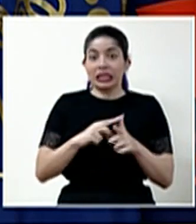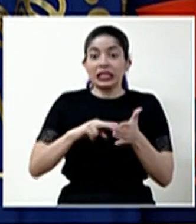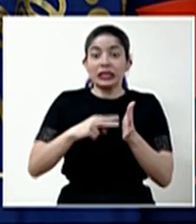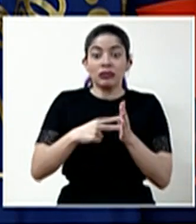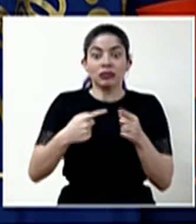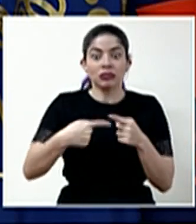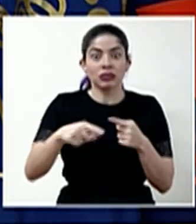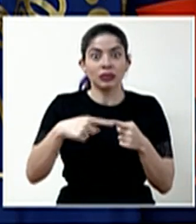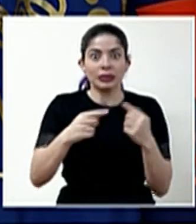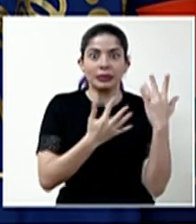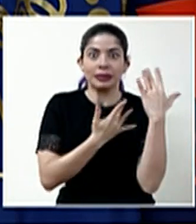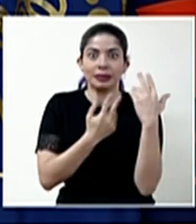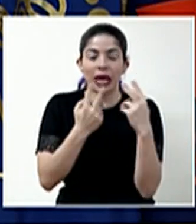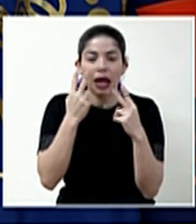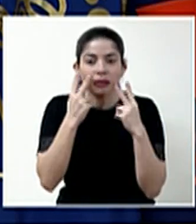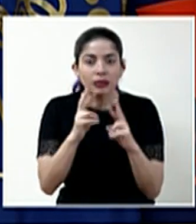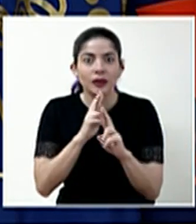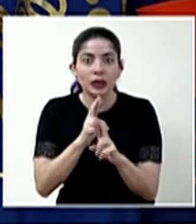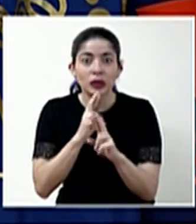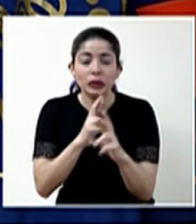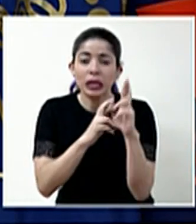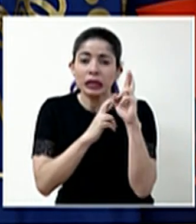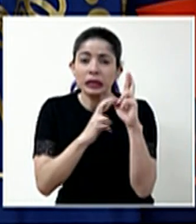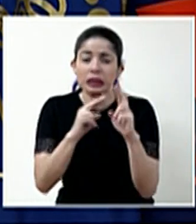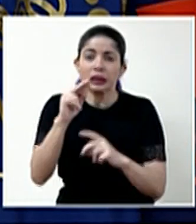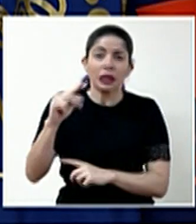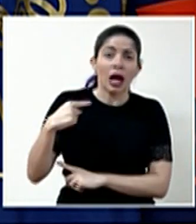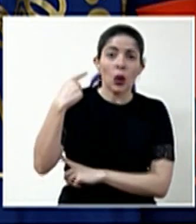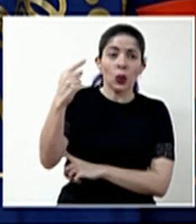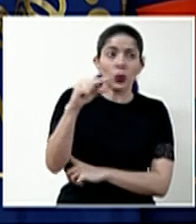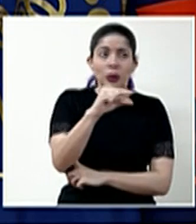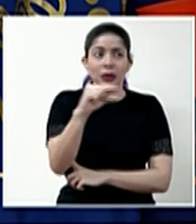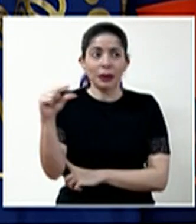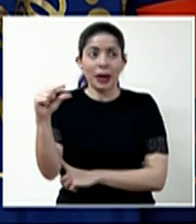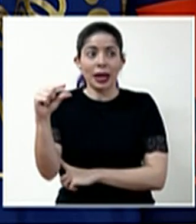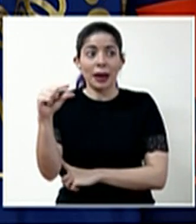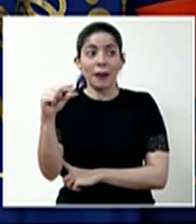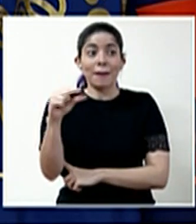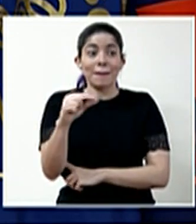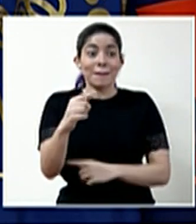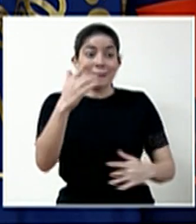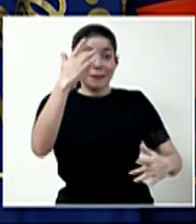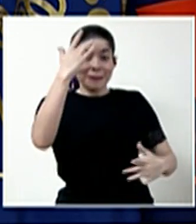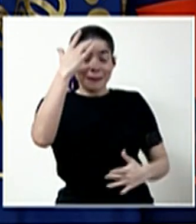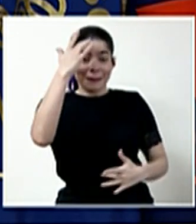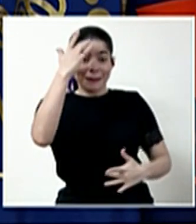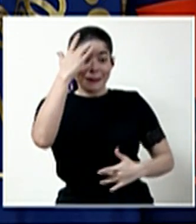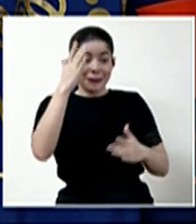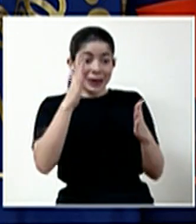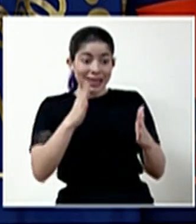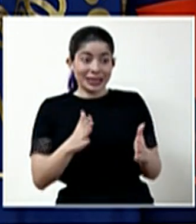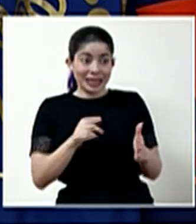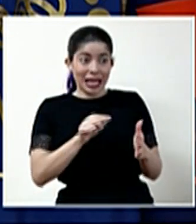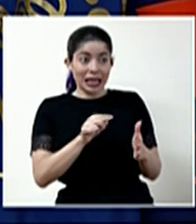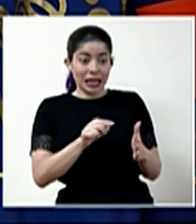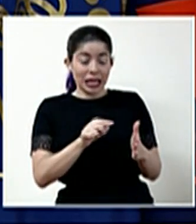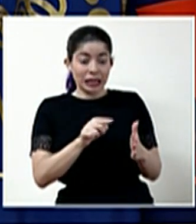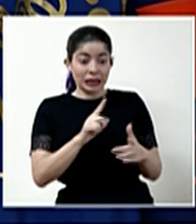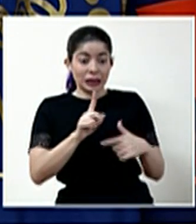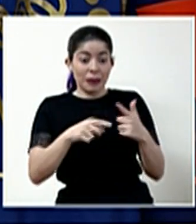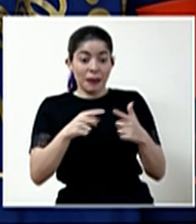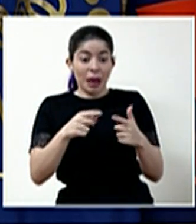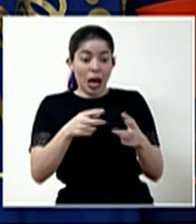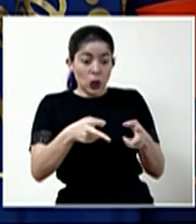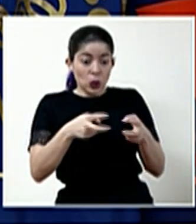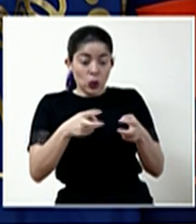veamos resultados. Los ojalá la semana entrante, los pacientes a los cuales se le aplicará este plasma